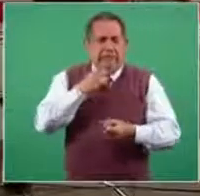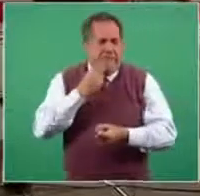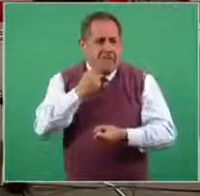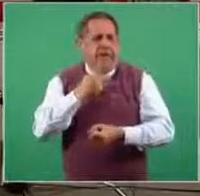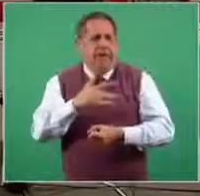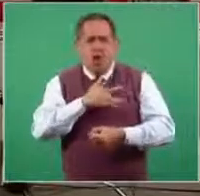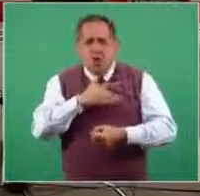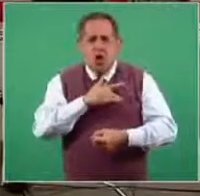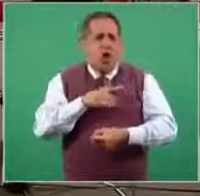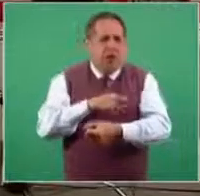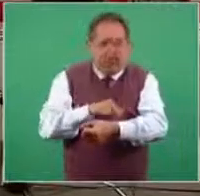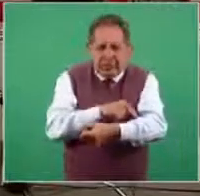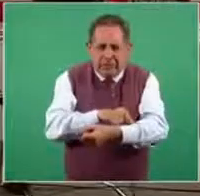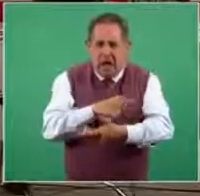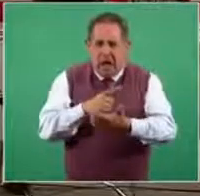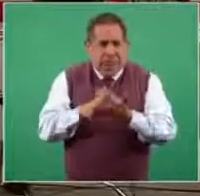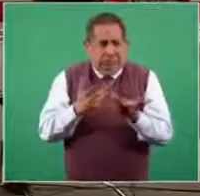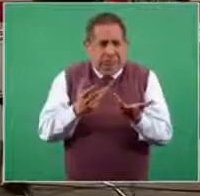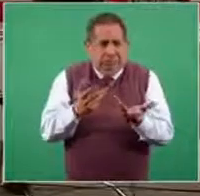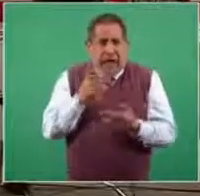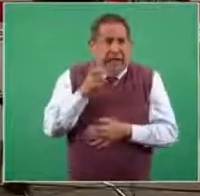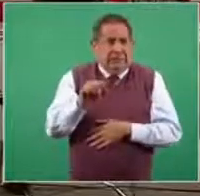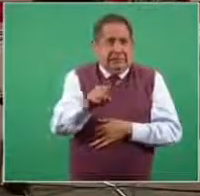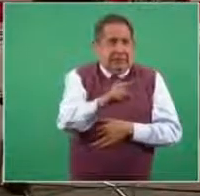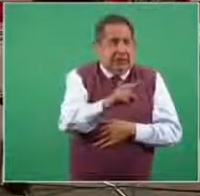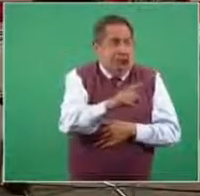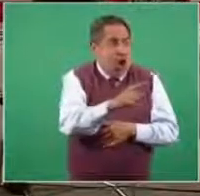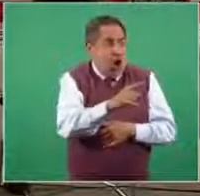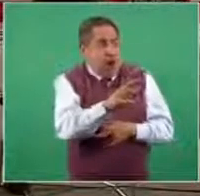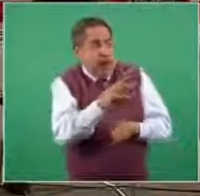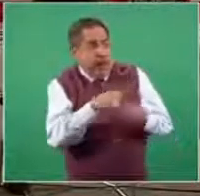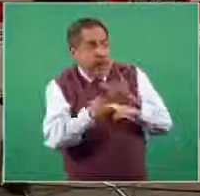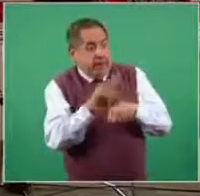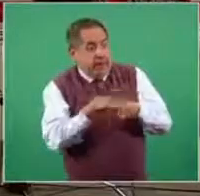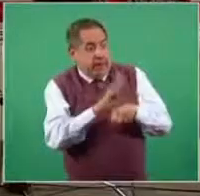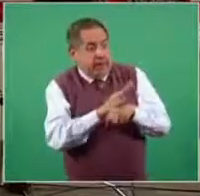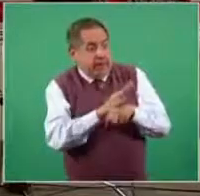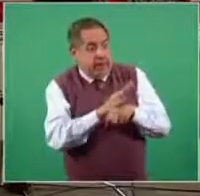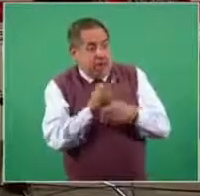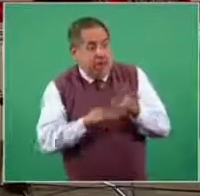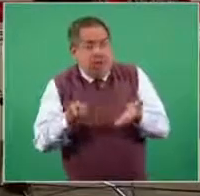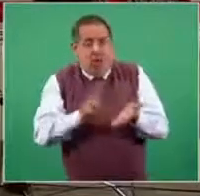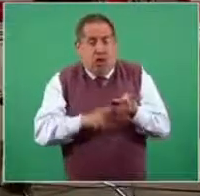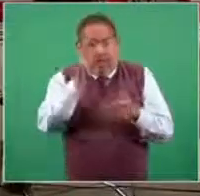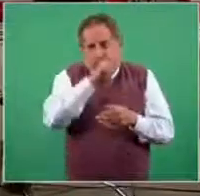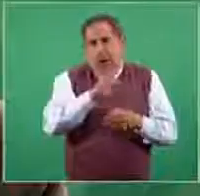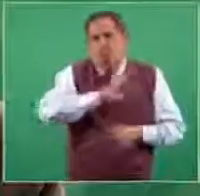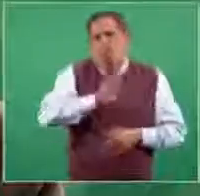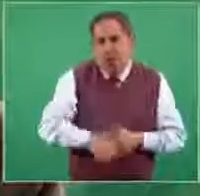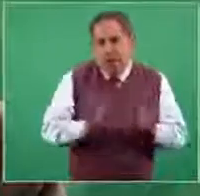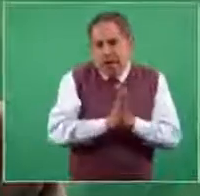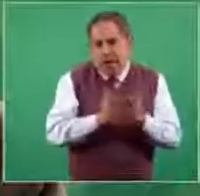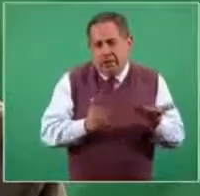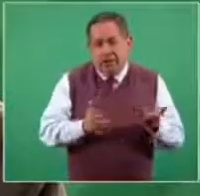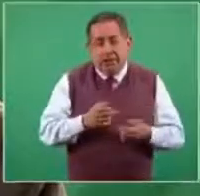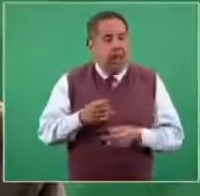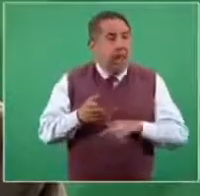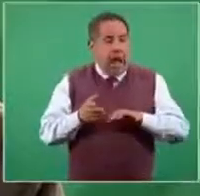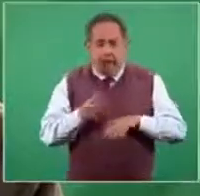años de estos fenómenos. Representan la mitad de la mortalidad todos los años, independientemente del COVID,